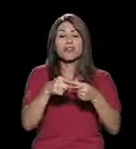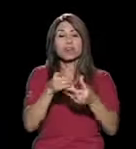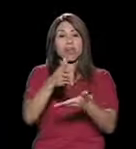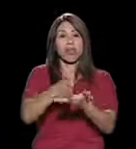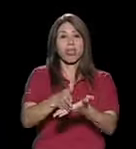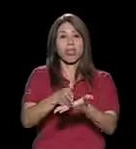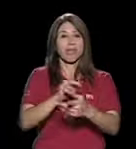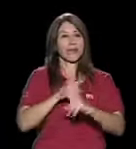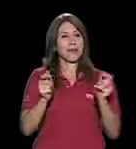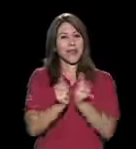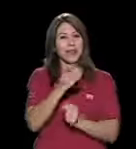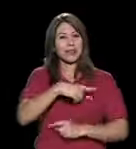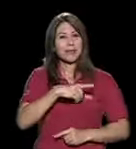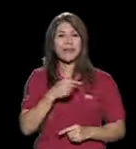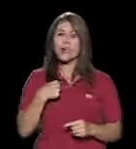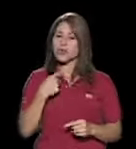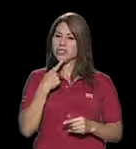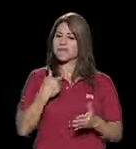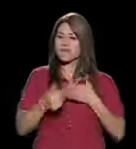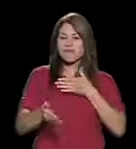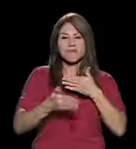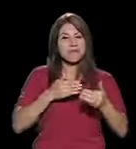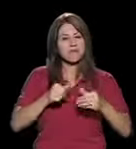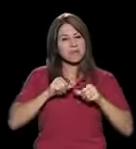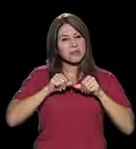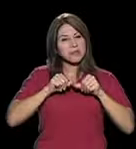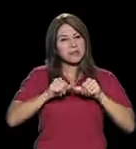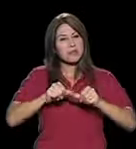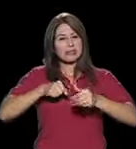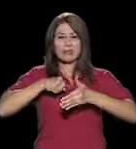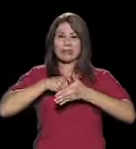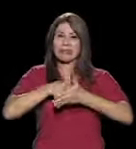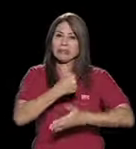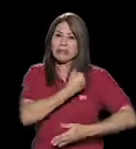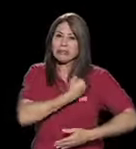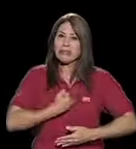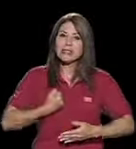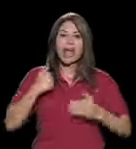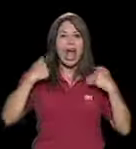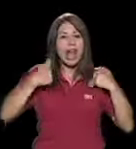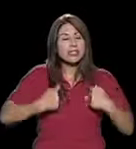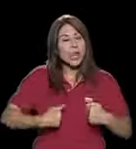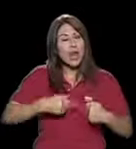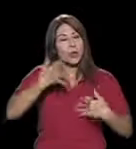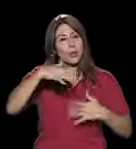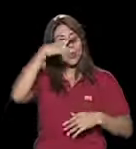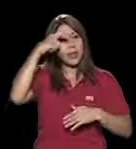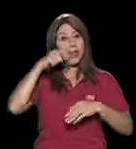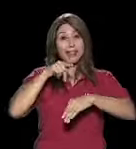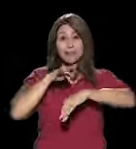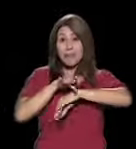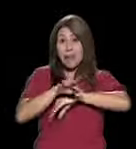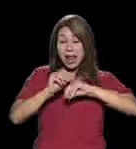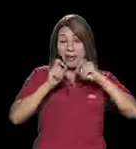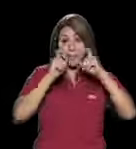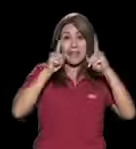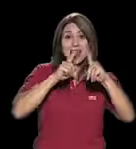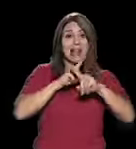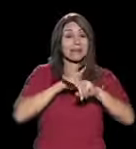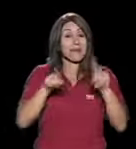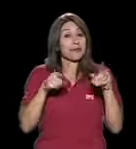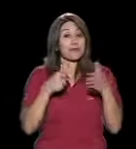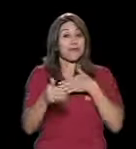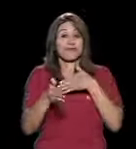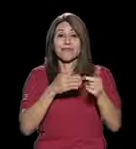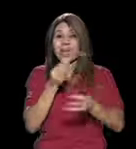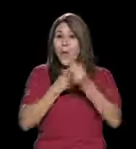física. Uno cuando tiene disciplina dice, no, bueno, aquí voy, es cansado, es duro, hay que levantarse temprano, etcétera, pero hay que comer bien, pero uno lo hace